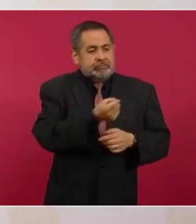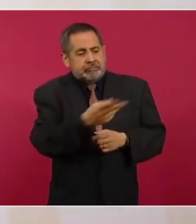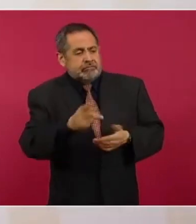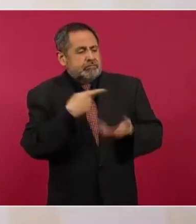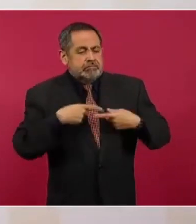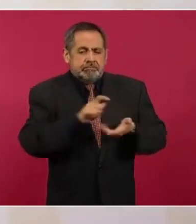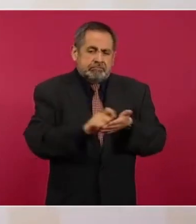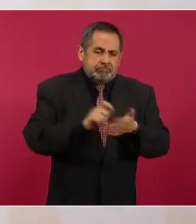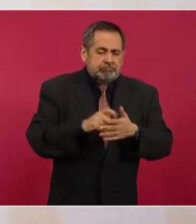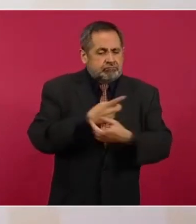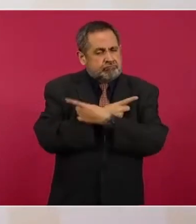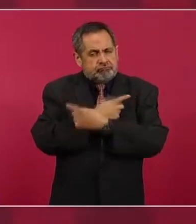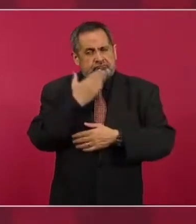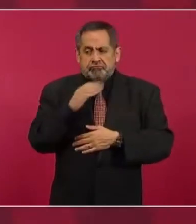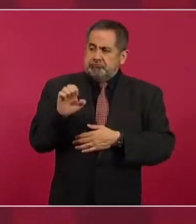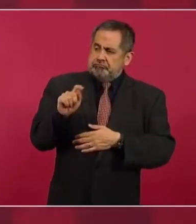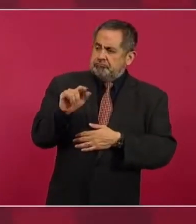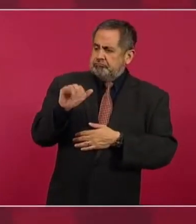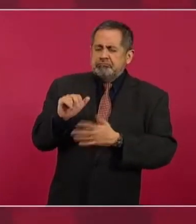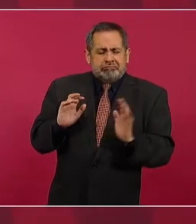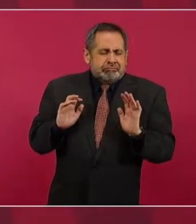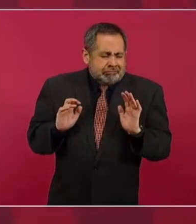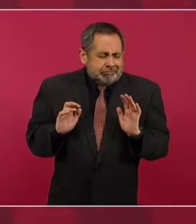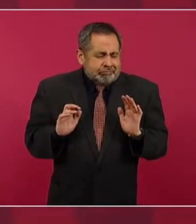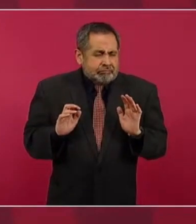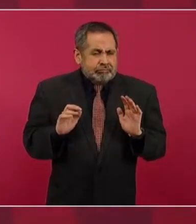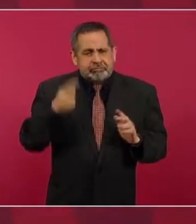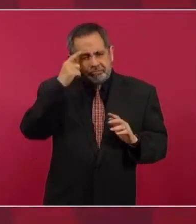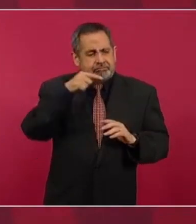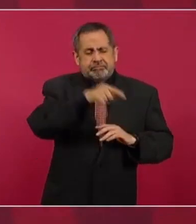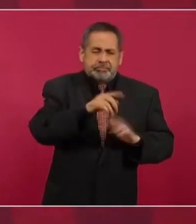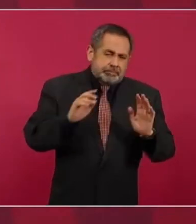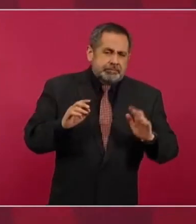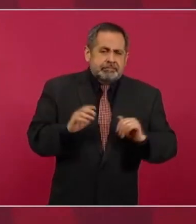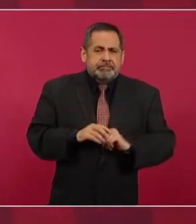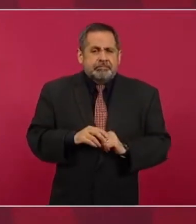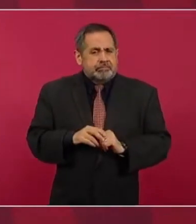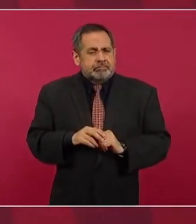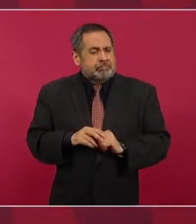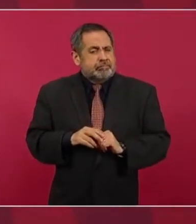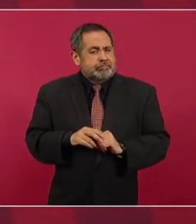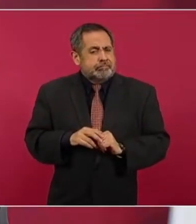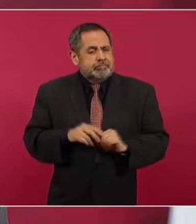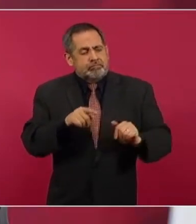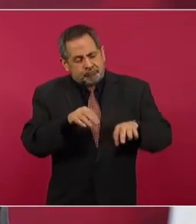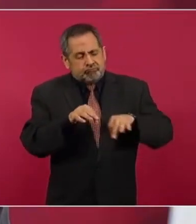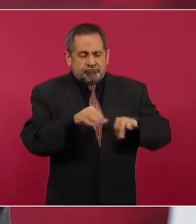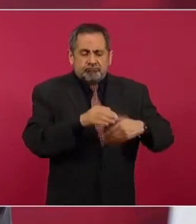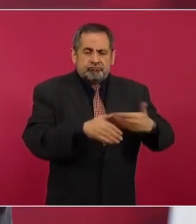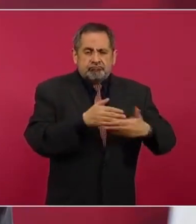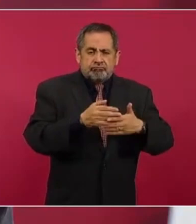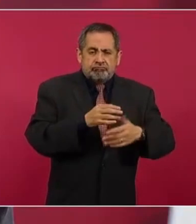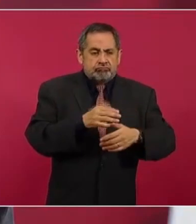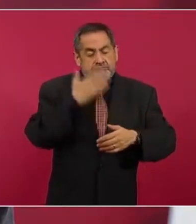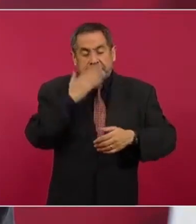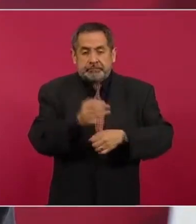o ética para llevar a cabo el